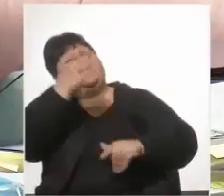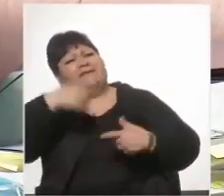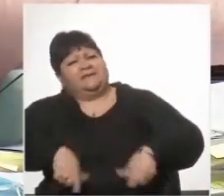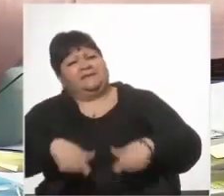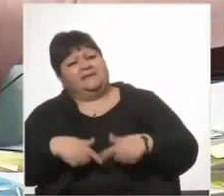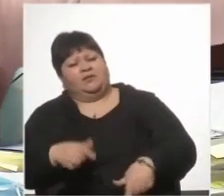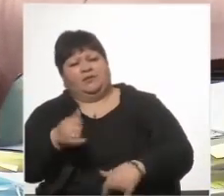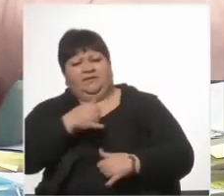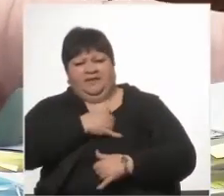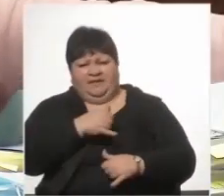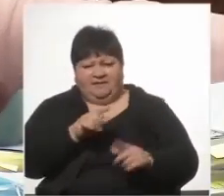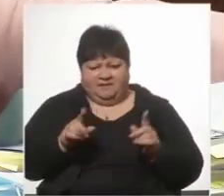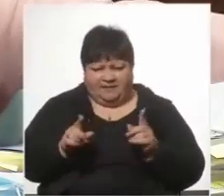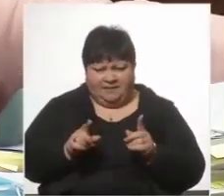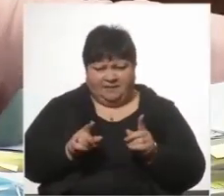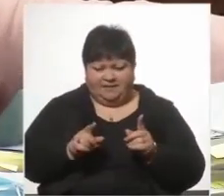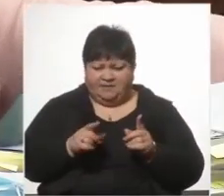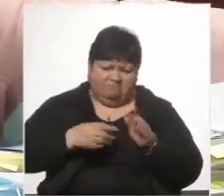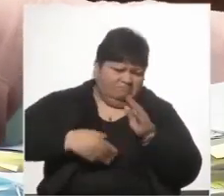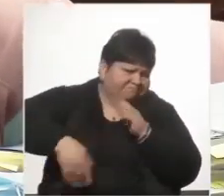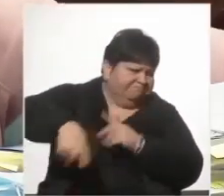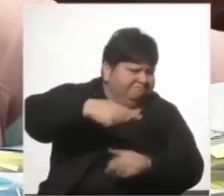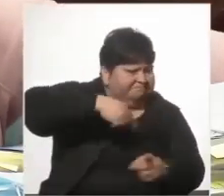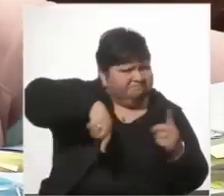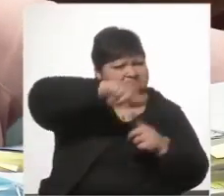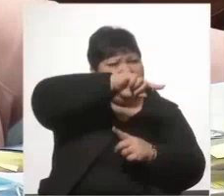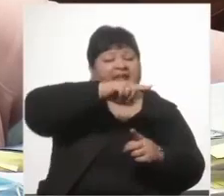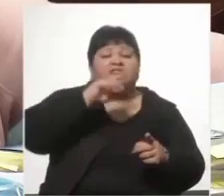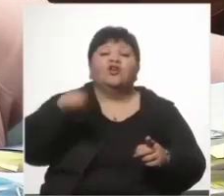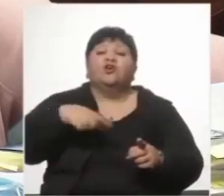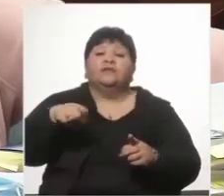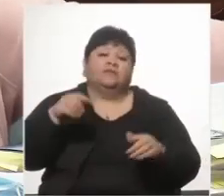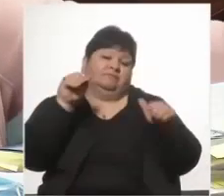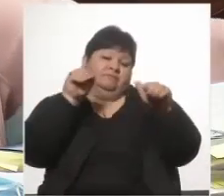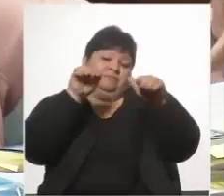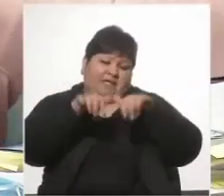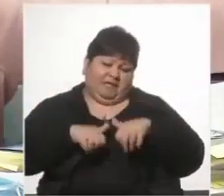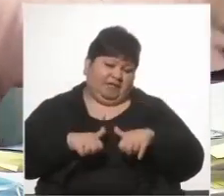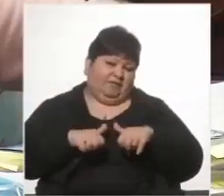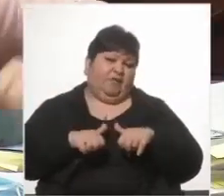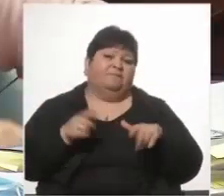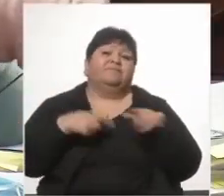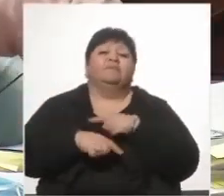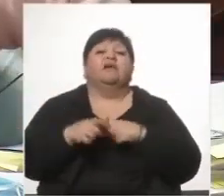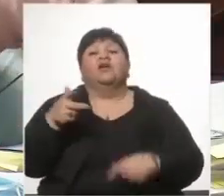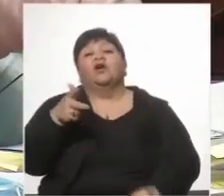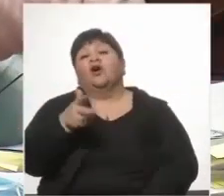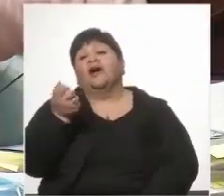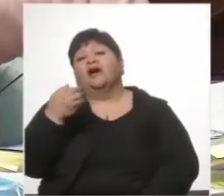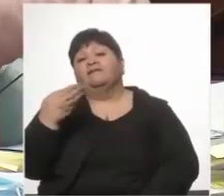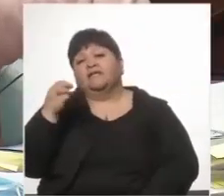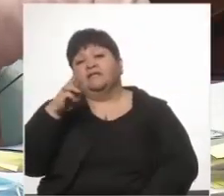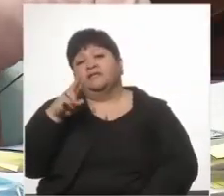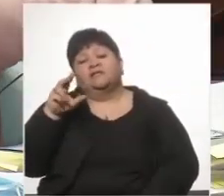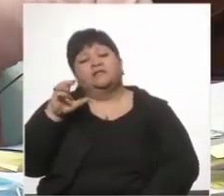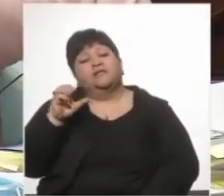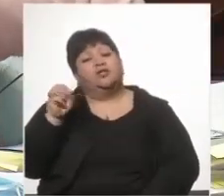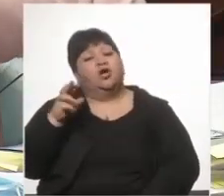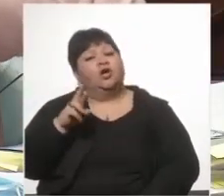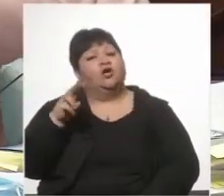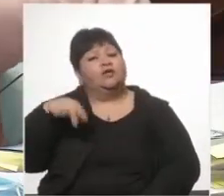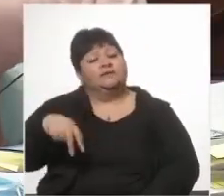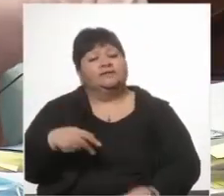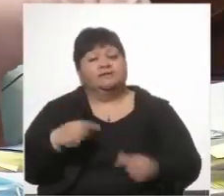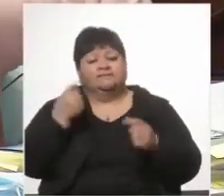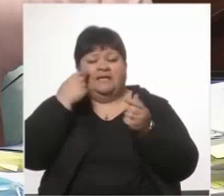ya había girado al ministerio de defensa ¿cuál era el destino siguiente? el archivo hasta que Leonardo Javier consacó el artículo que